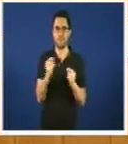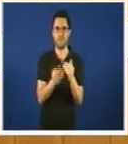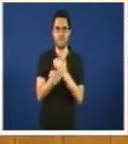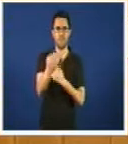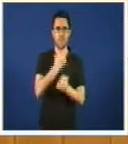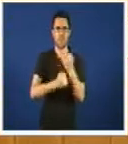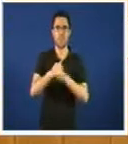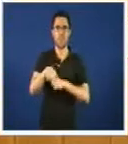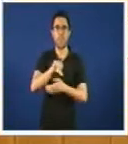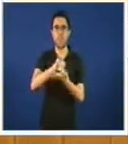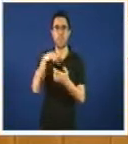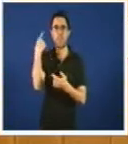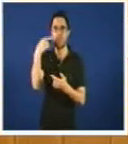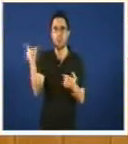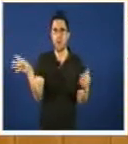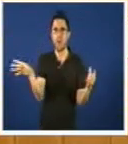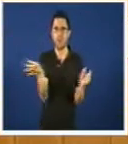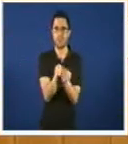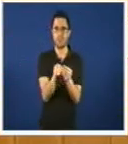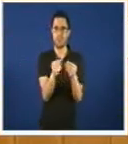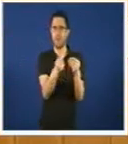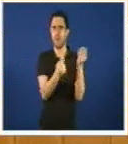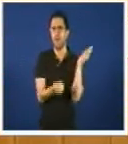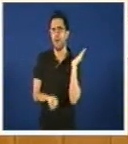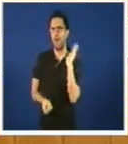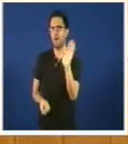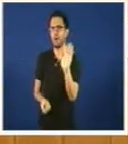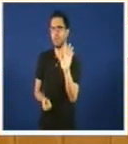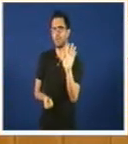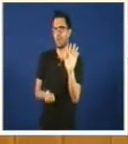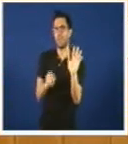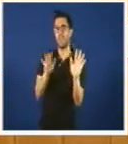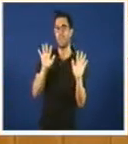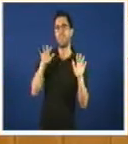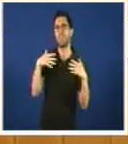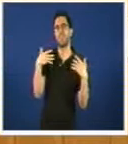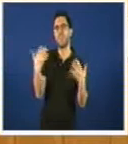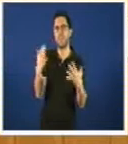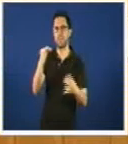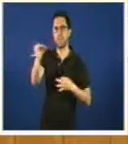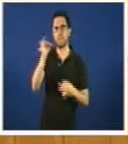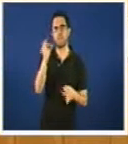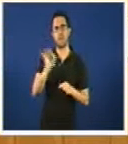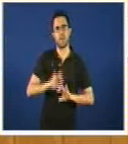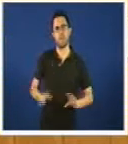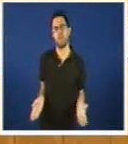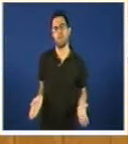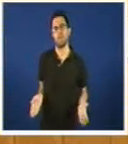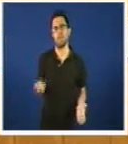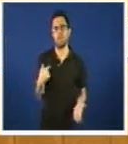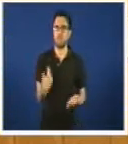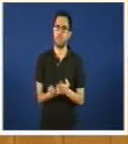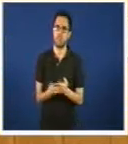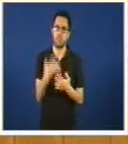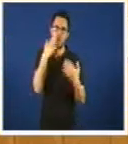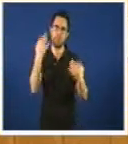se resuma nisto 10 páxinas e a mostra de con que rigor vostedes